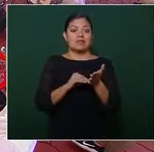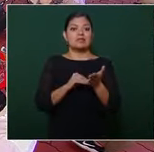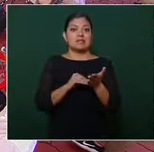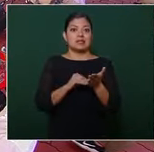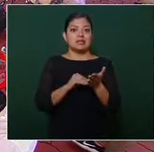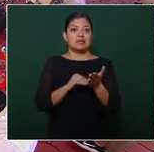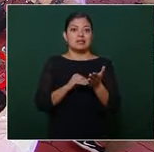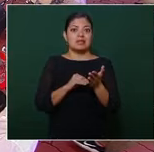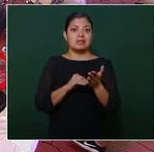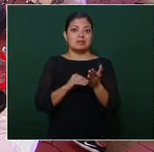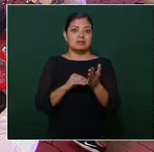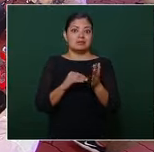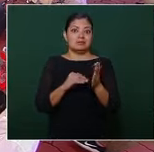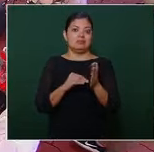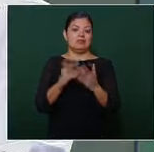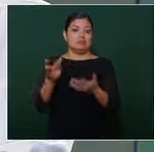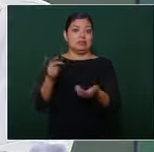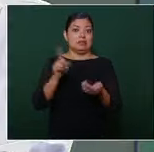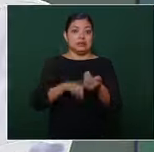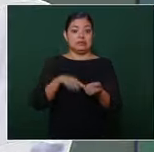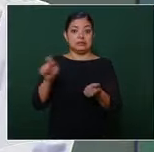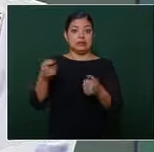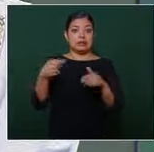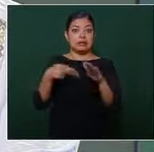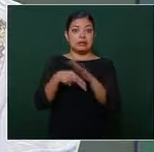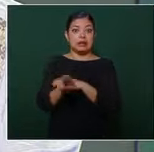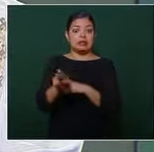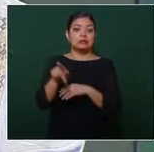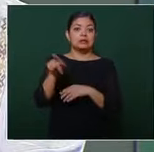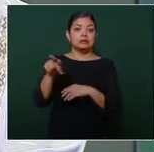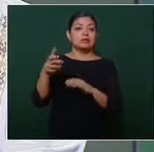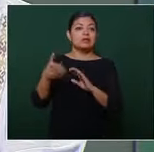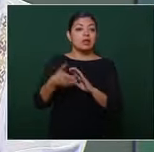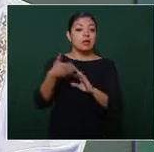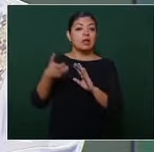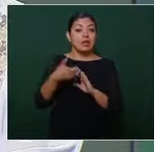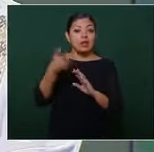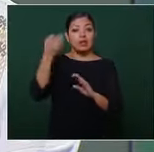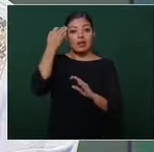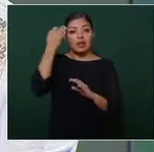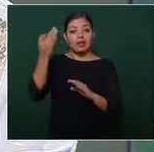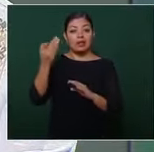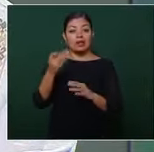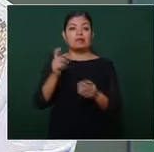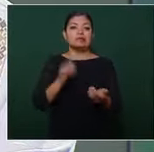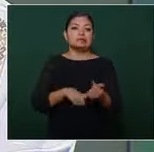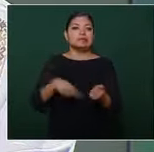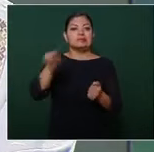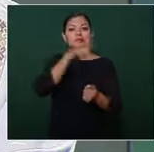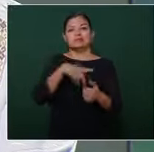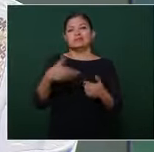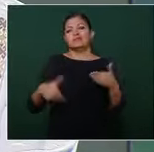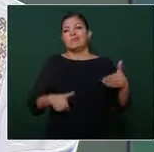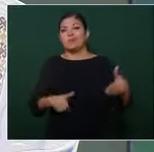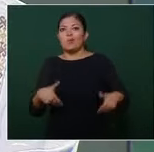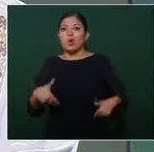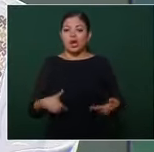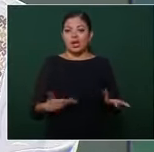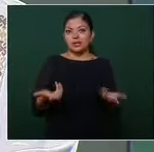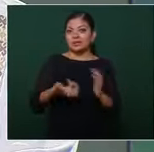terminar el tren que ya llevaba su tiempo con muchas molestias en Guadalajara